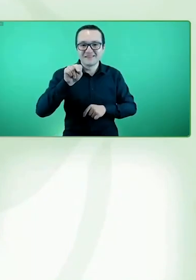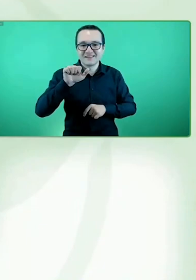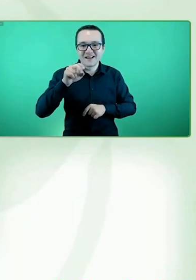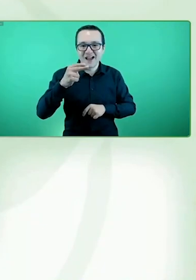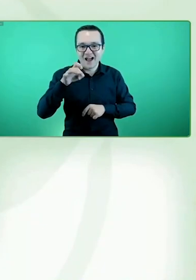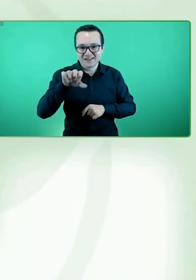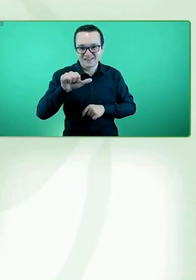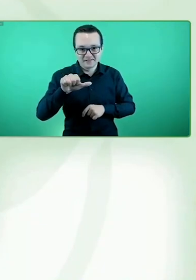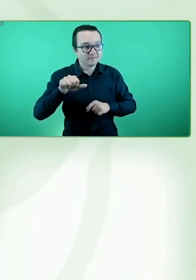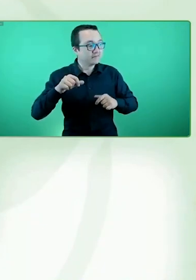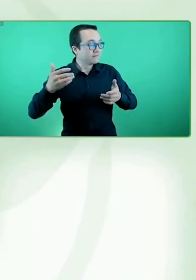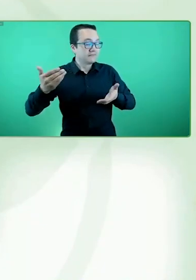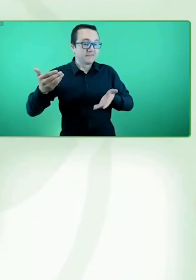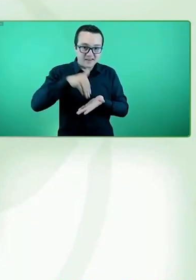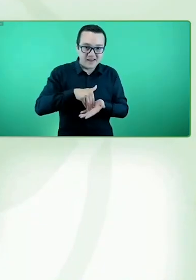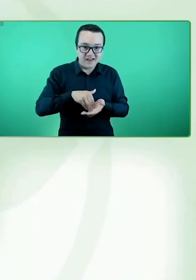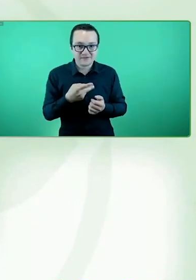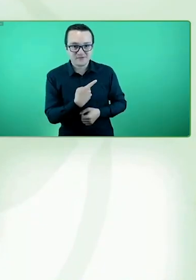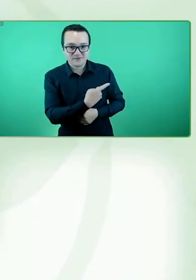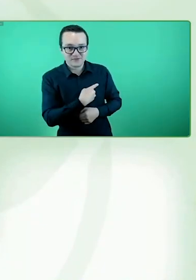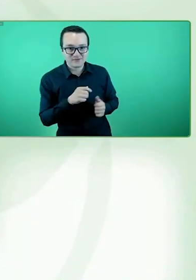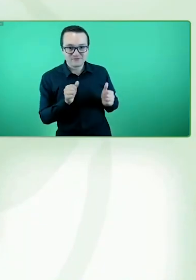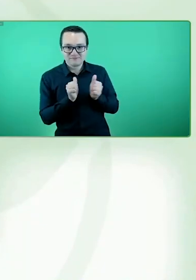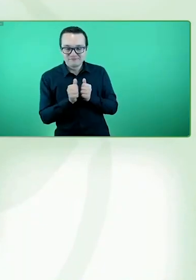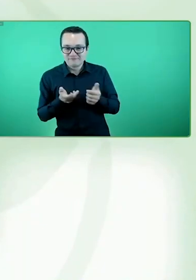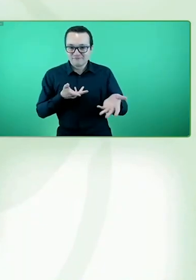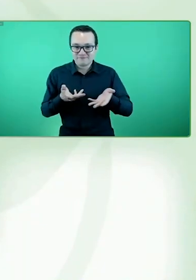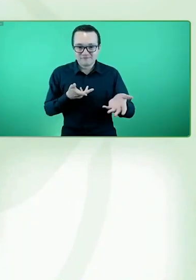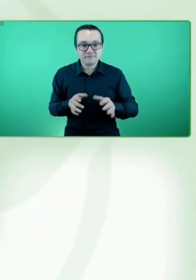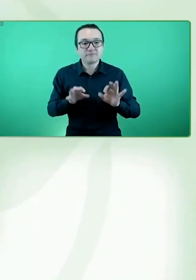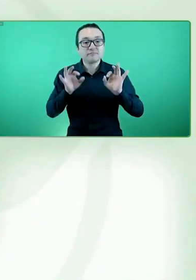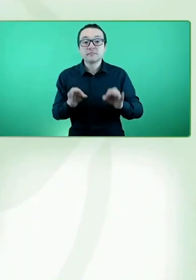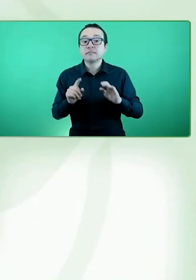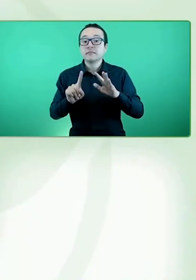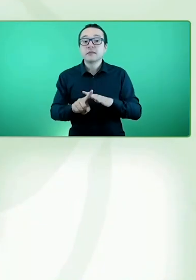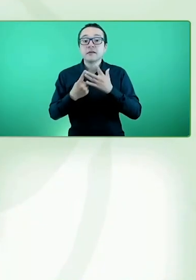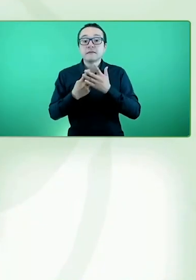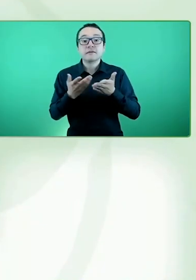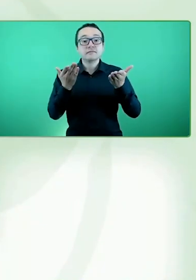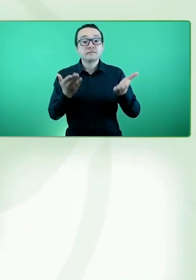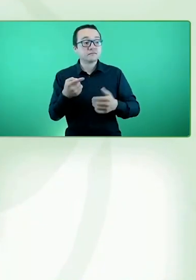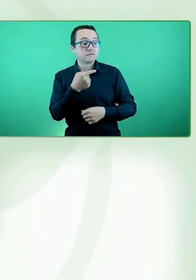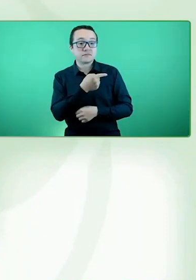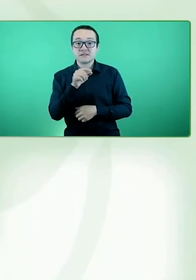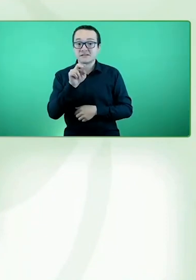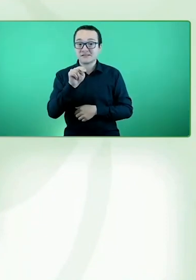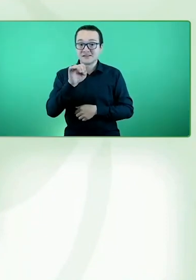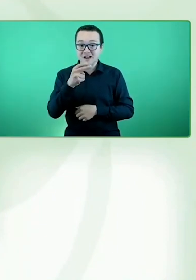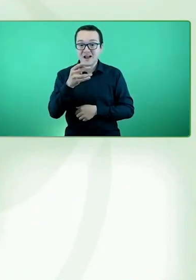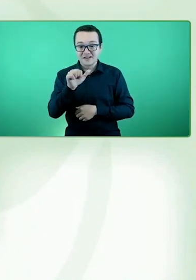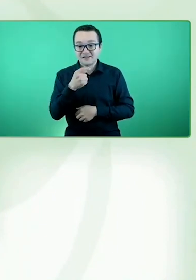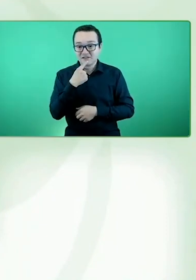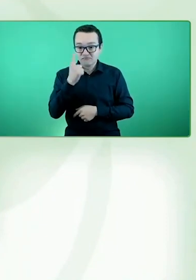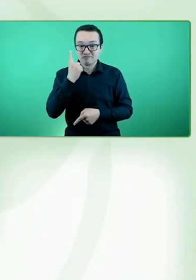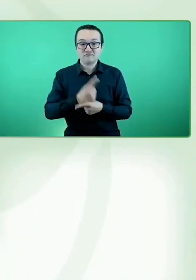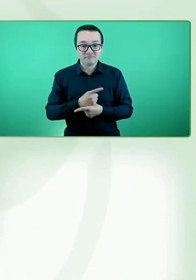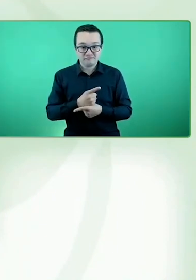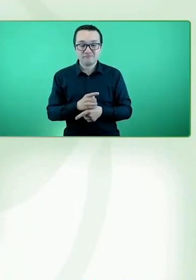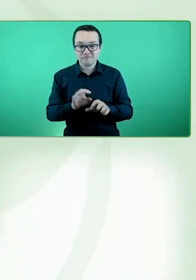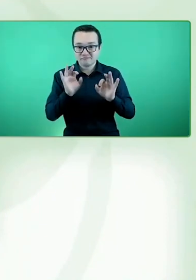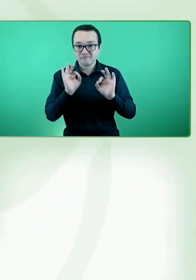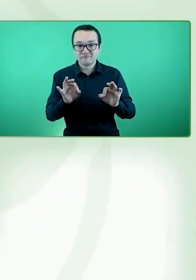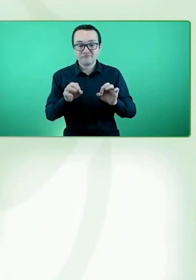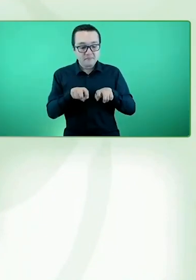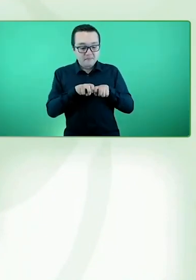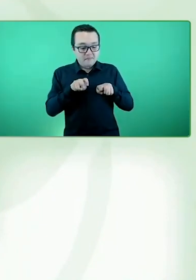las palabras de bienvenida. Hoy tenemos, como bien lo señalaba ella, un panel bien interesante. Y, en primer lugar,